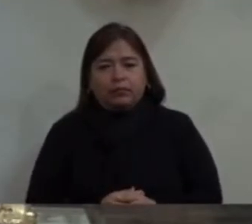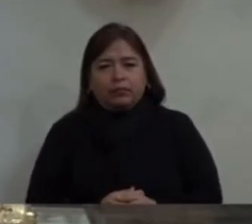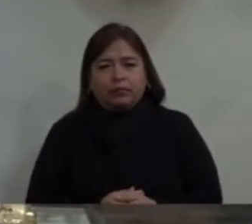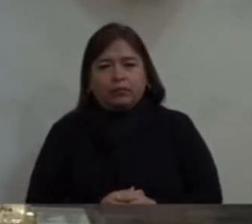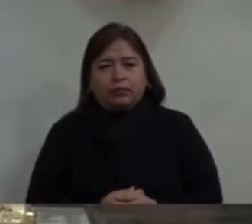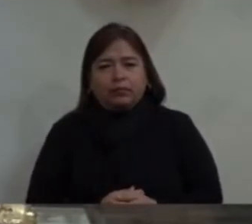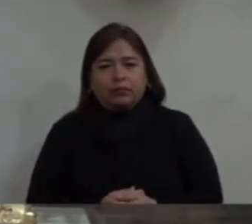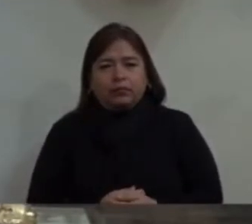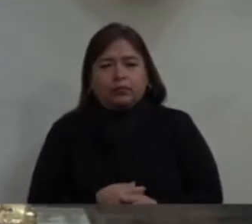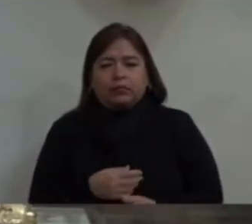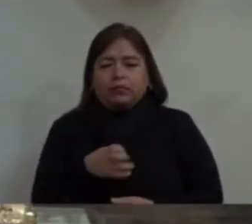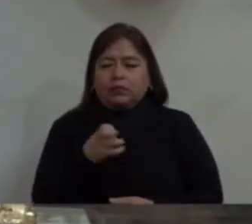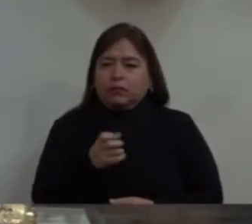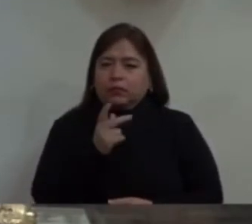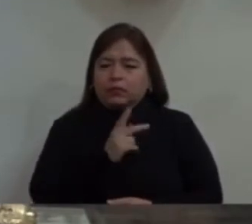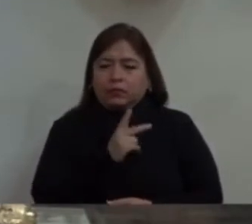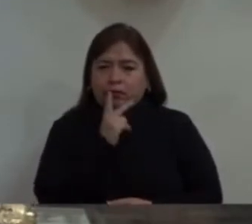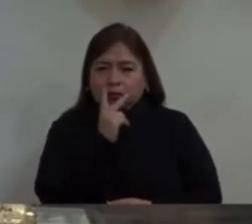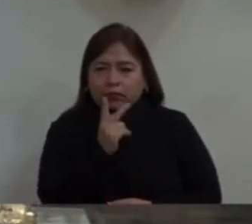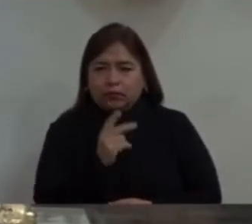Con esas palabras,